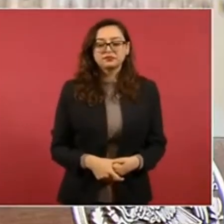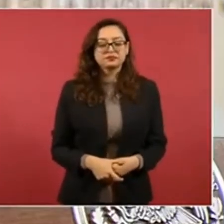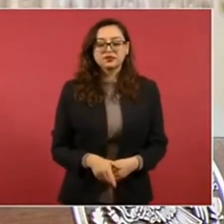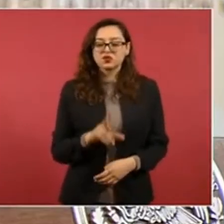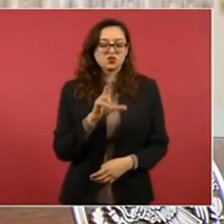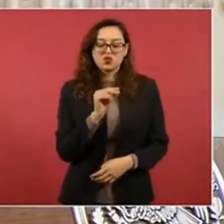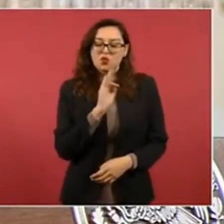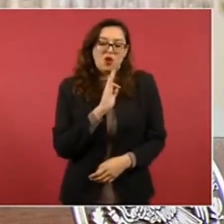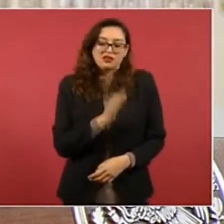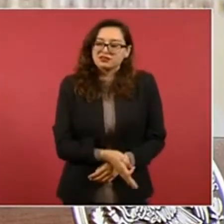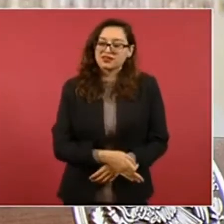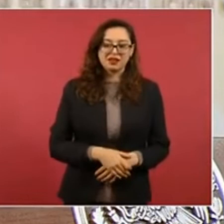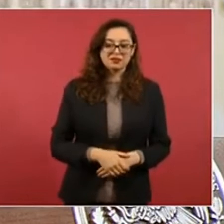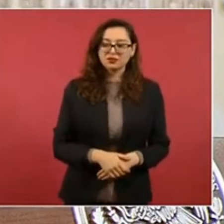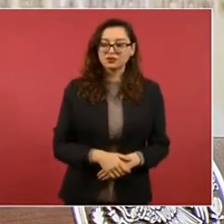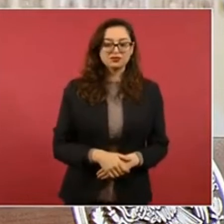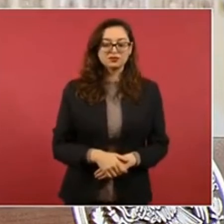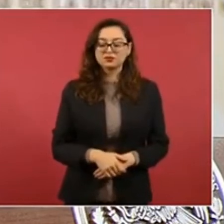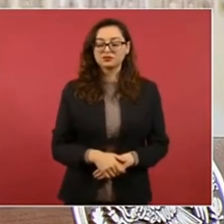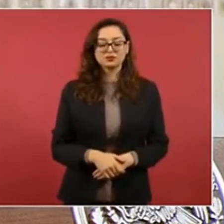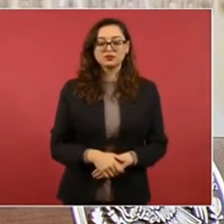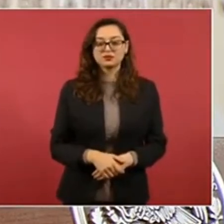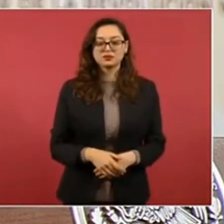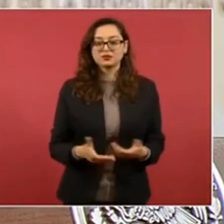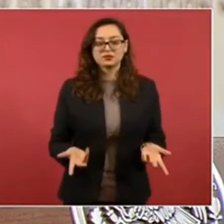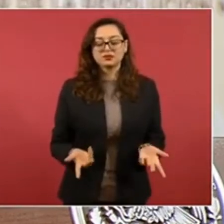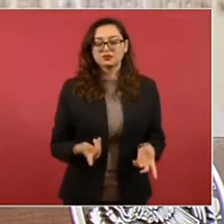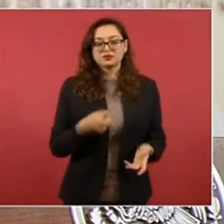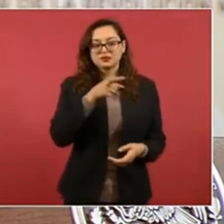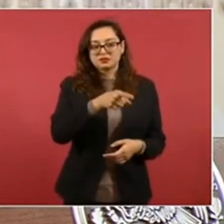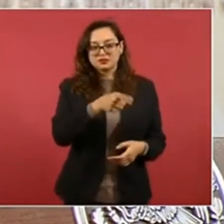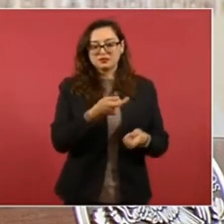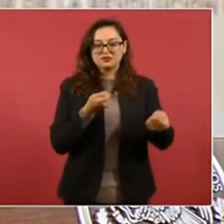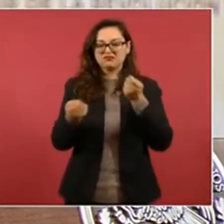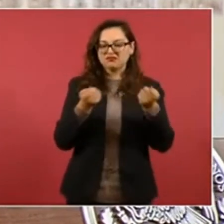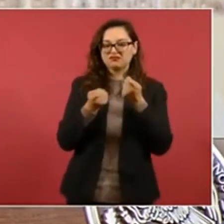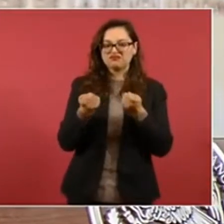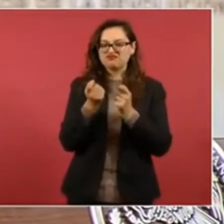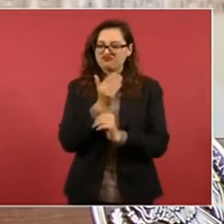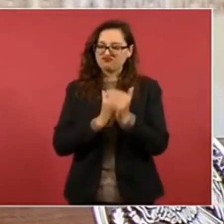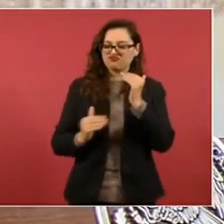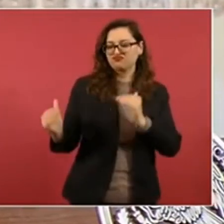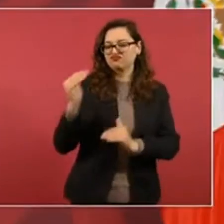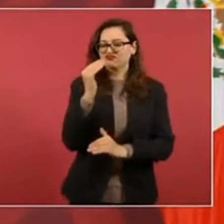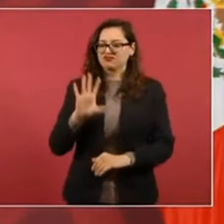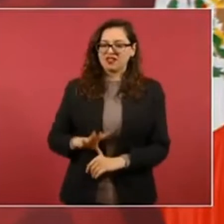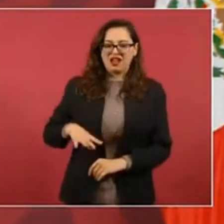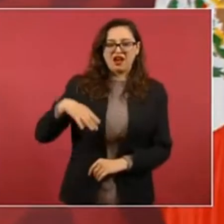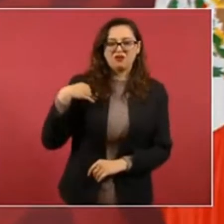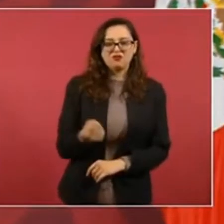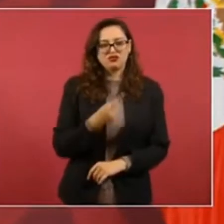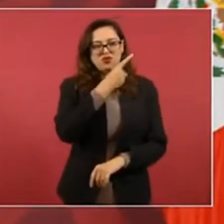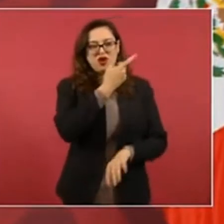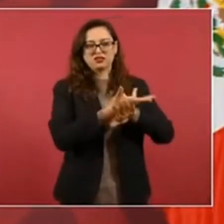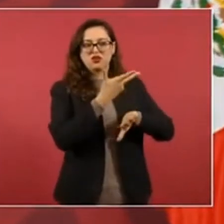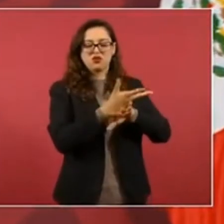predominio de los intereses del gobierno de